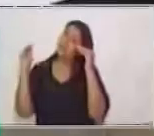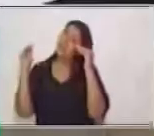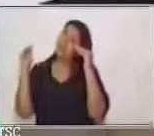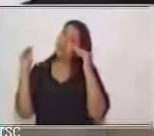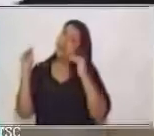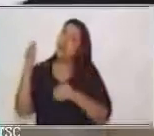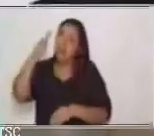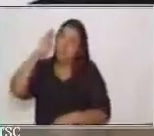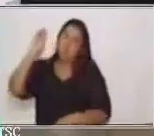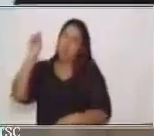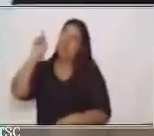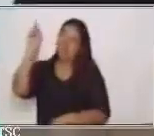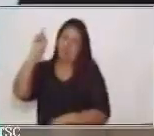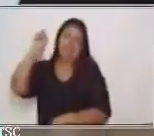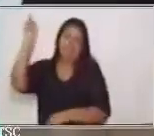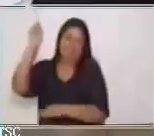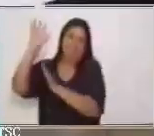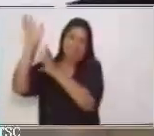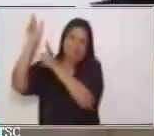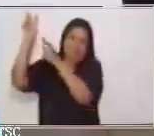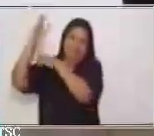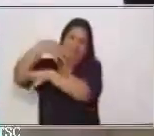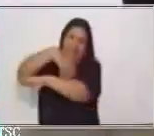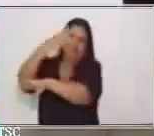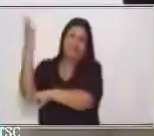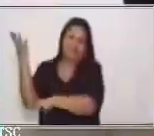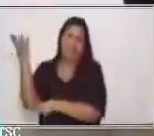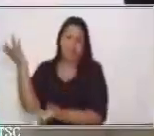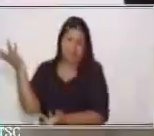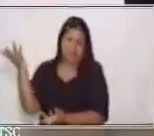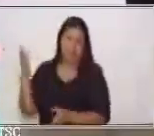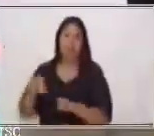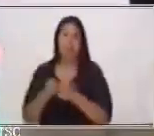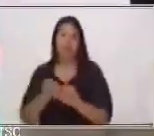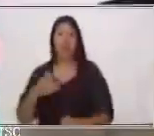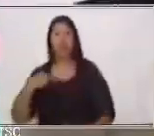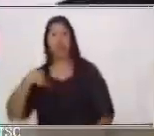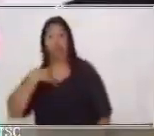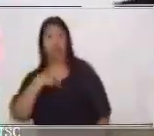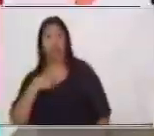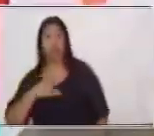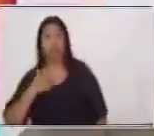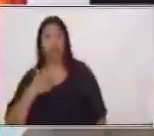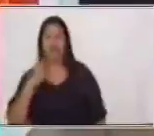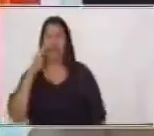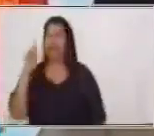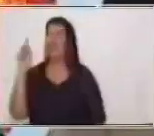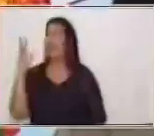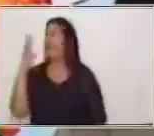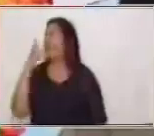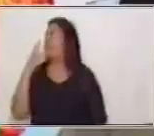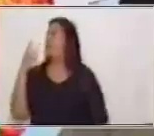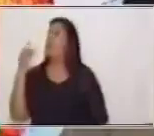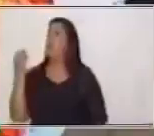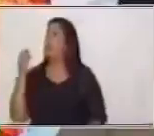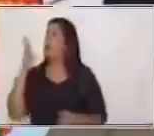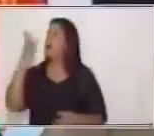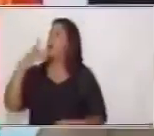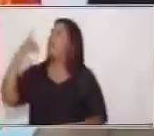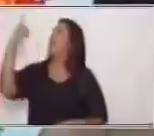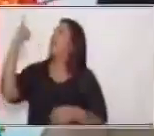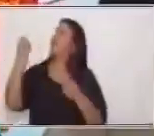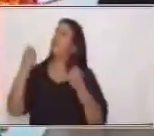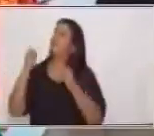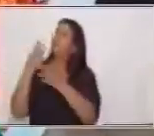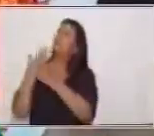ahí sale el arco iris, verdad. Y eso hace sentirnos felices de también de admirar la creación que Dios hizo, verdad. Por